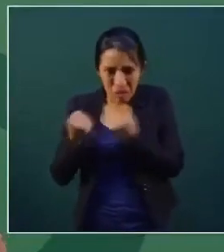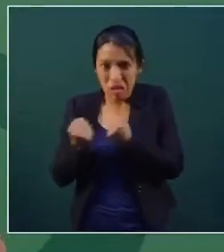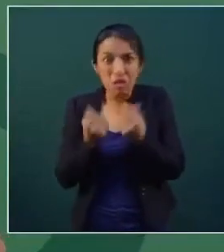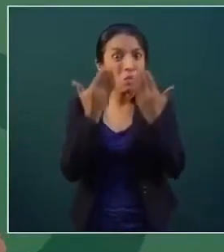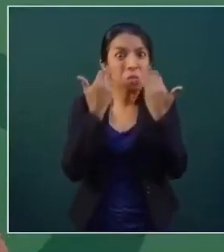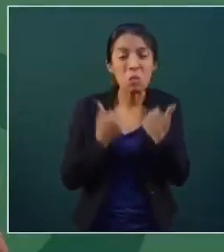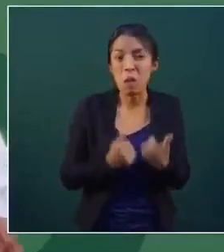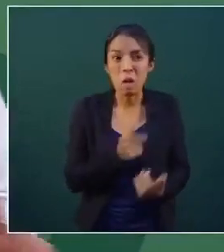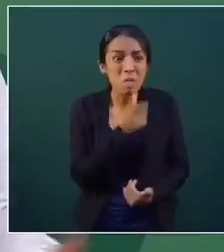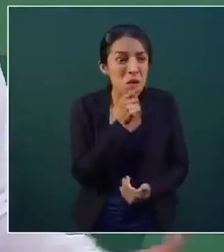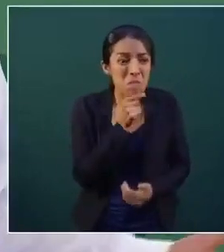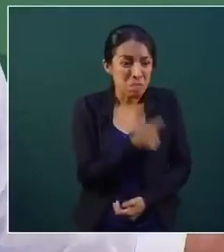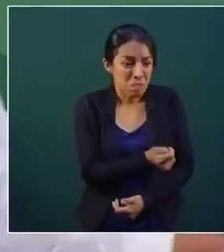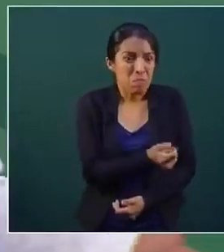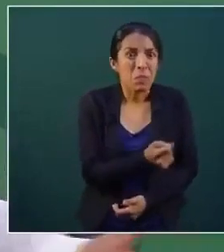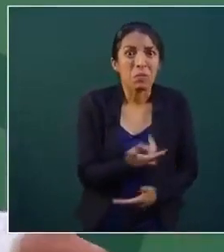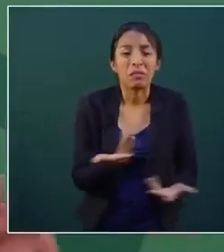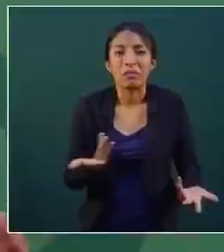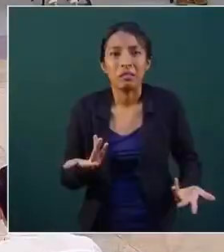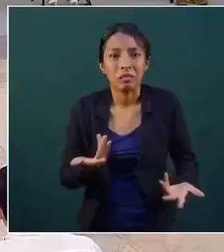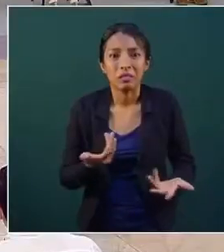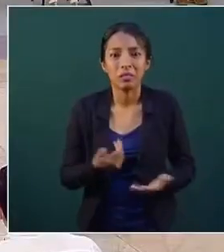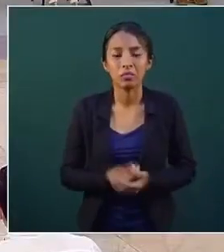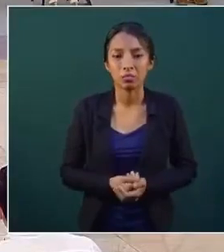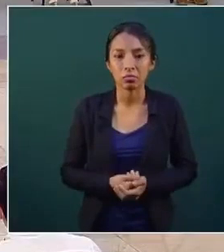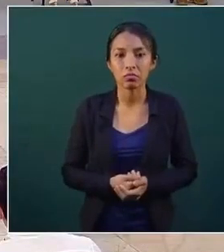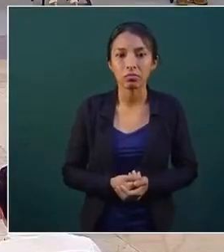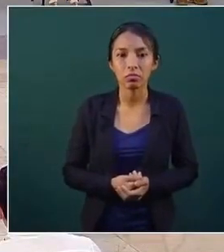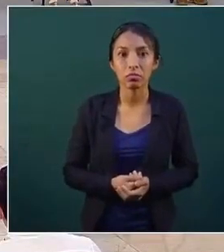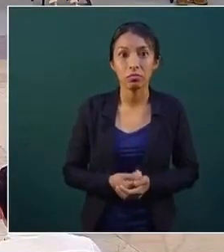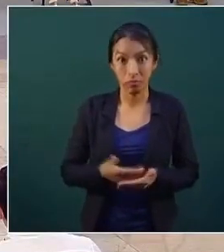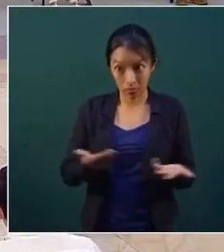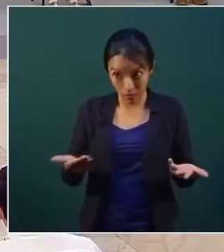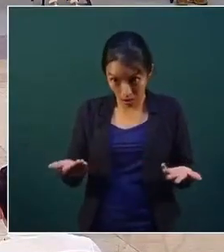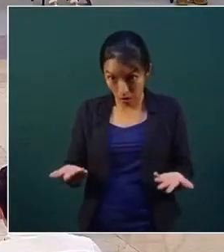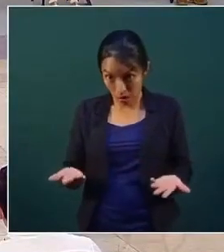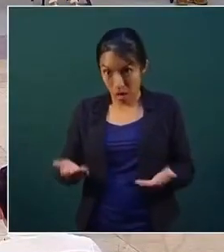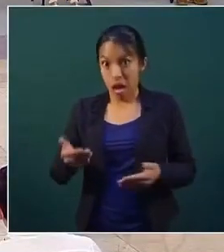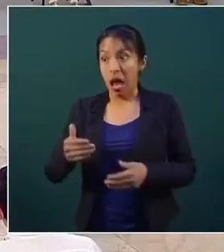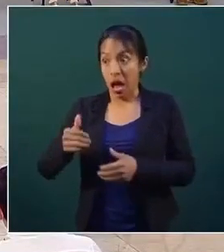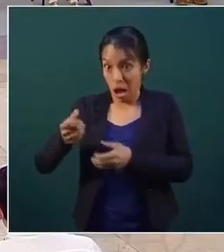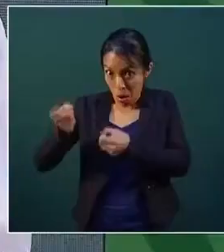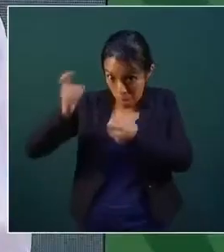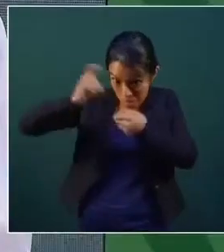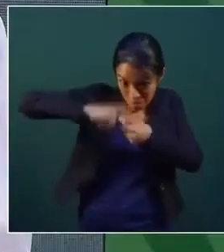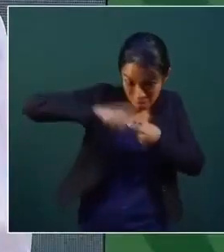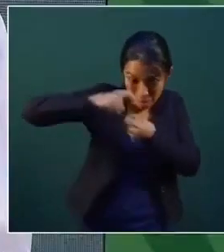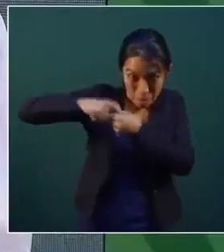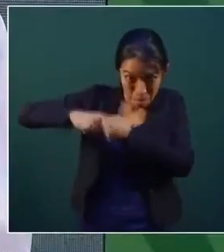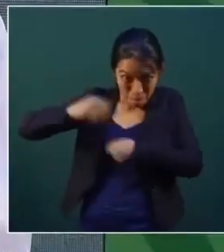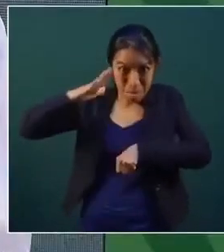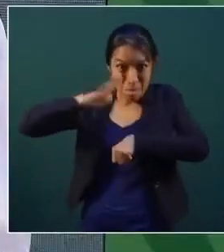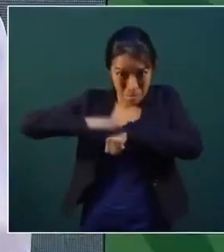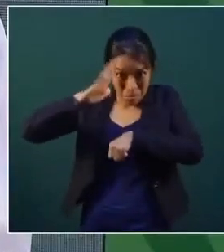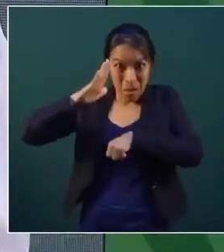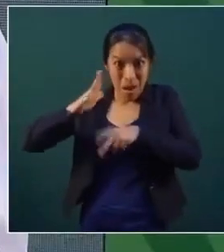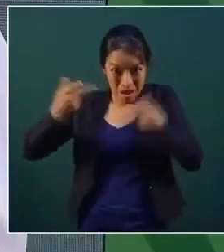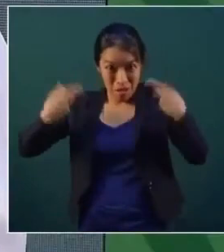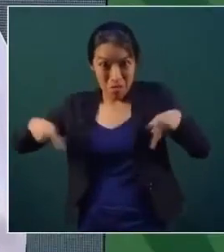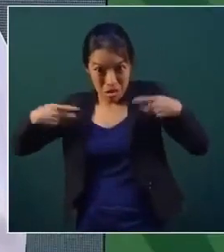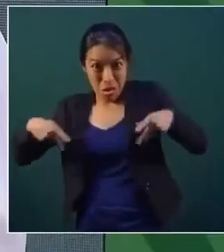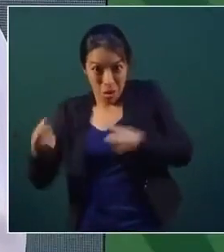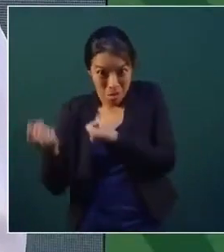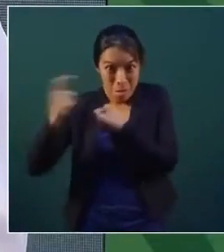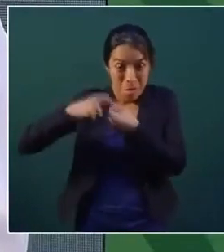y aún con el número de nuevos elementos que se han incorporado